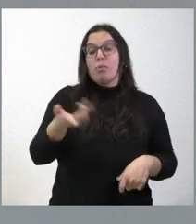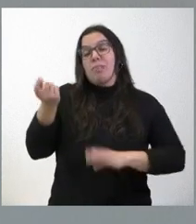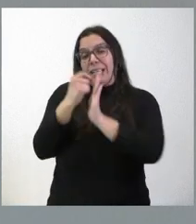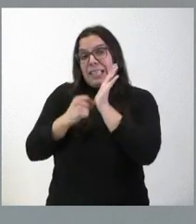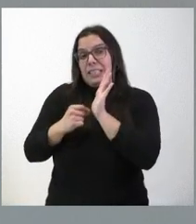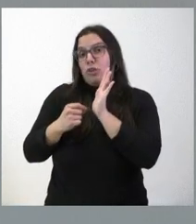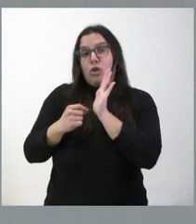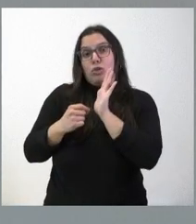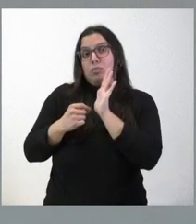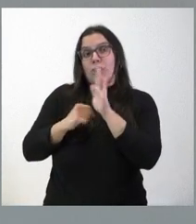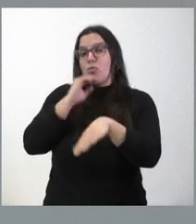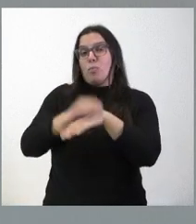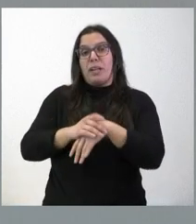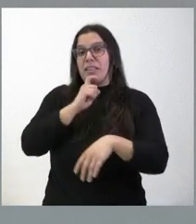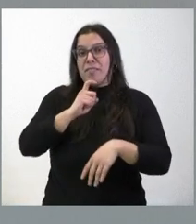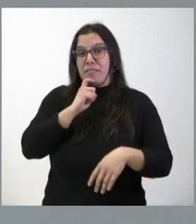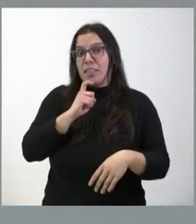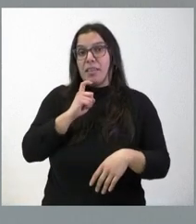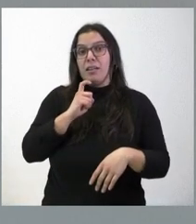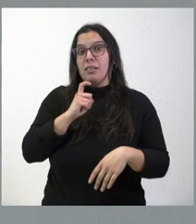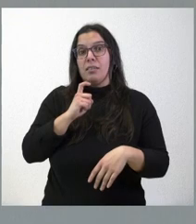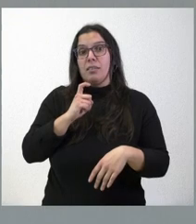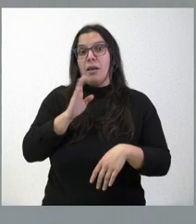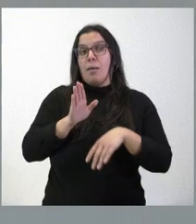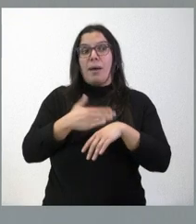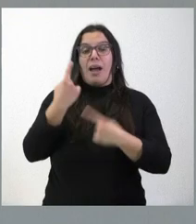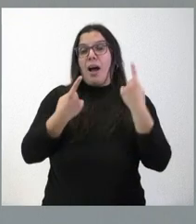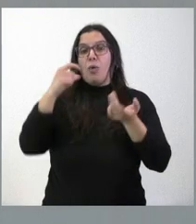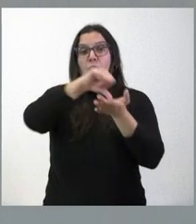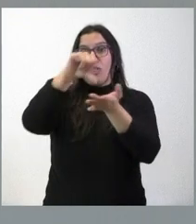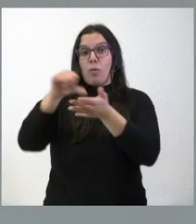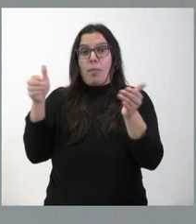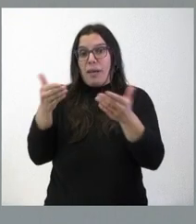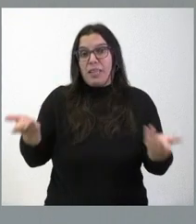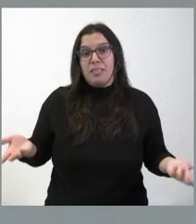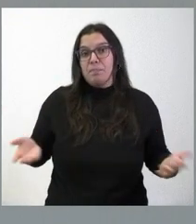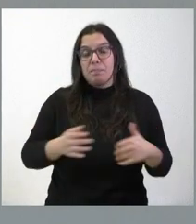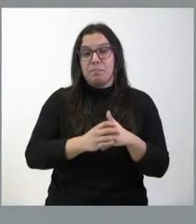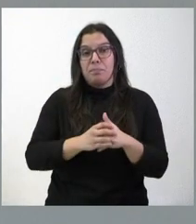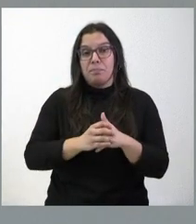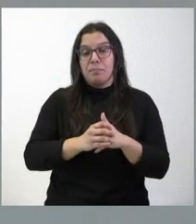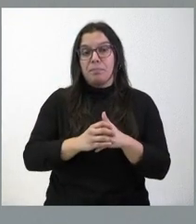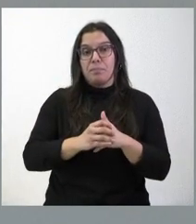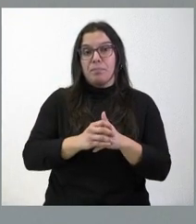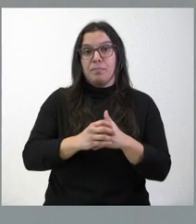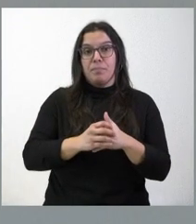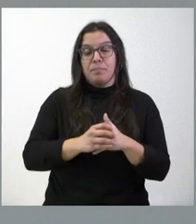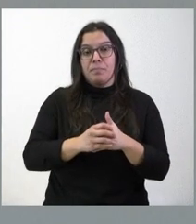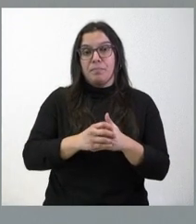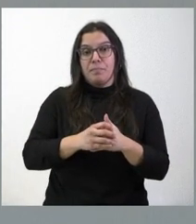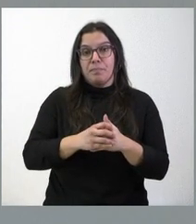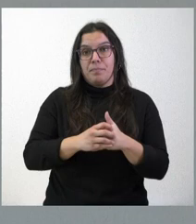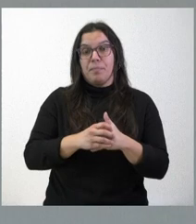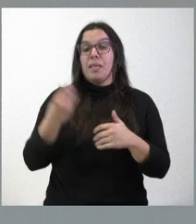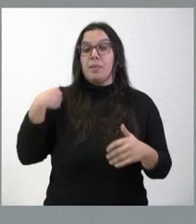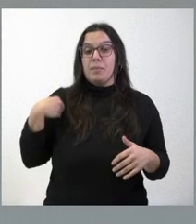que eran de muy difícil cumplimiento para determinadas ciudades. De hecho, verán ustedes que